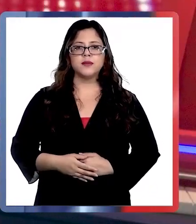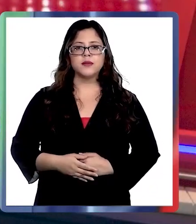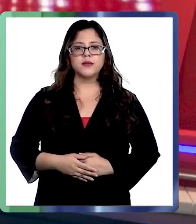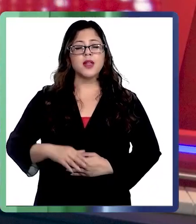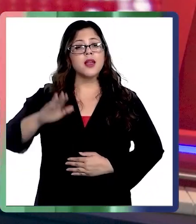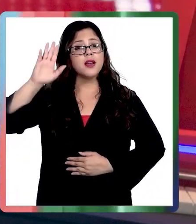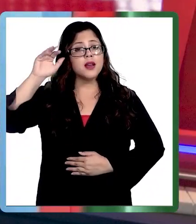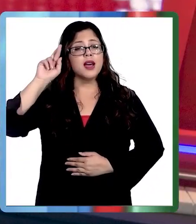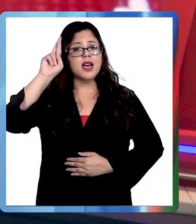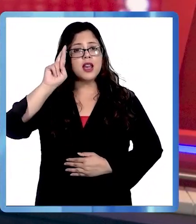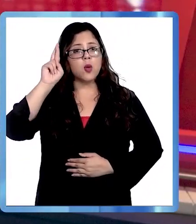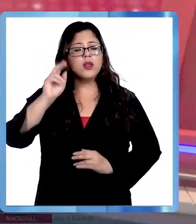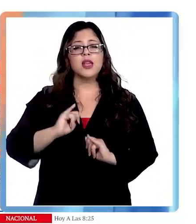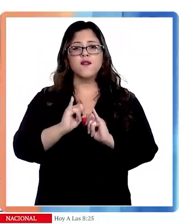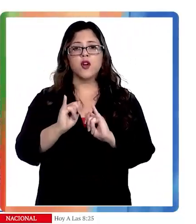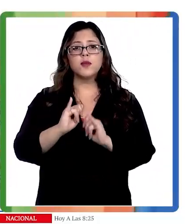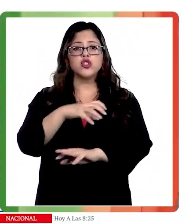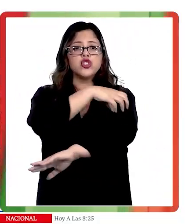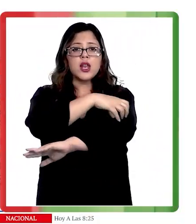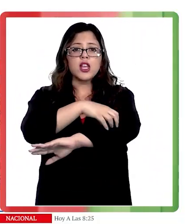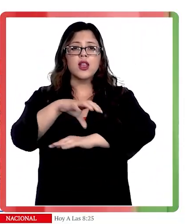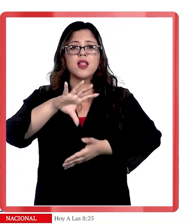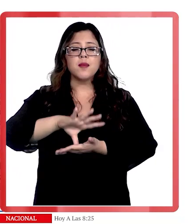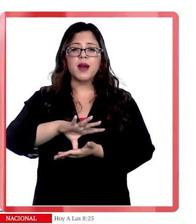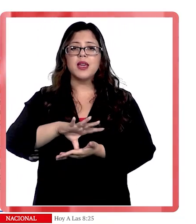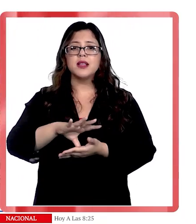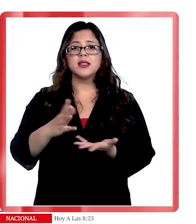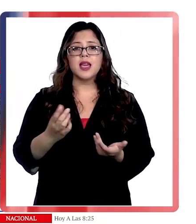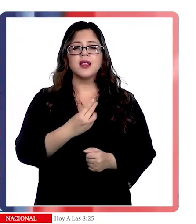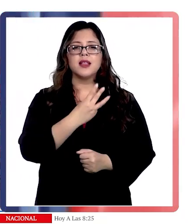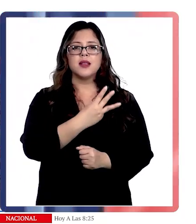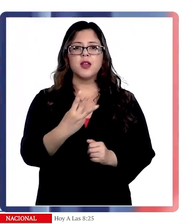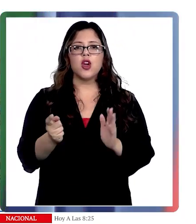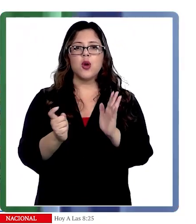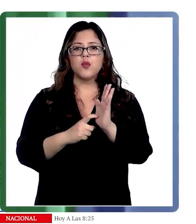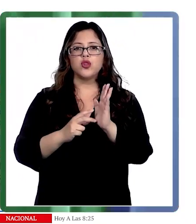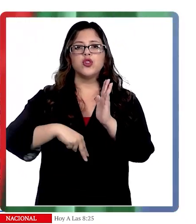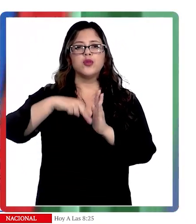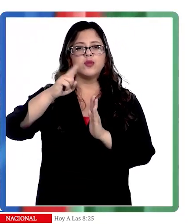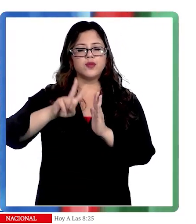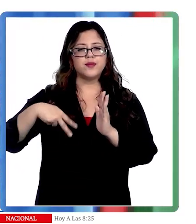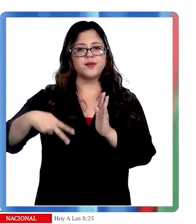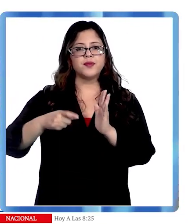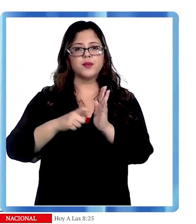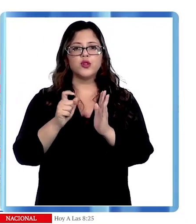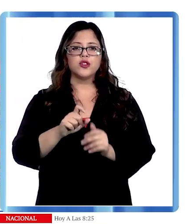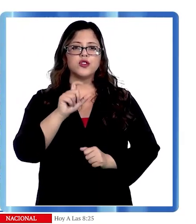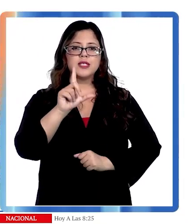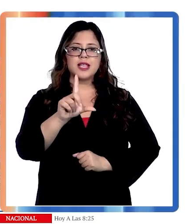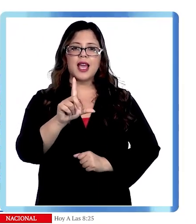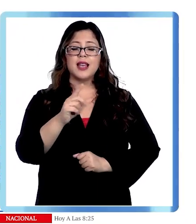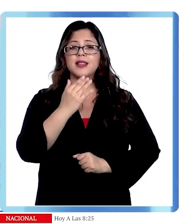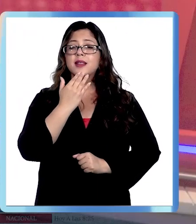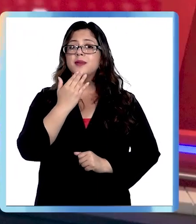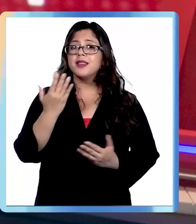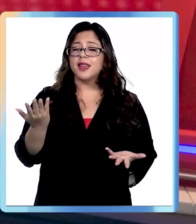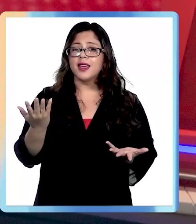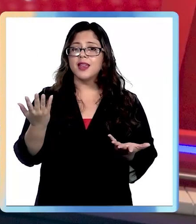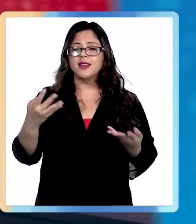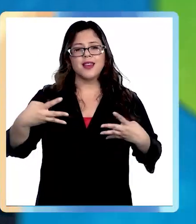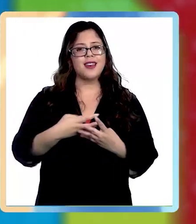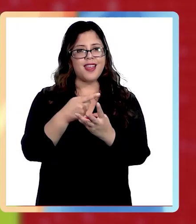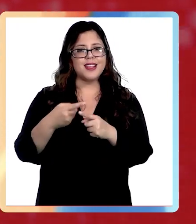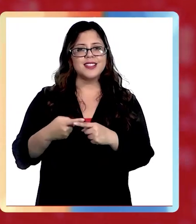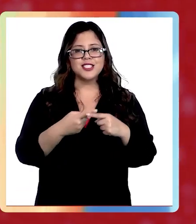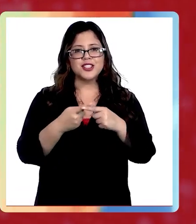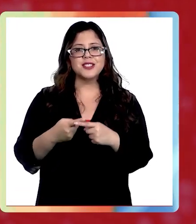Bien, nos despedimos y recuerden que la información de las regiones del país está siempre en www.portavoznoticias.cl y también nos encuentran